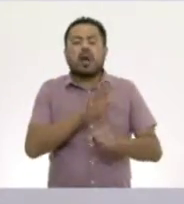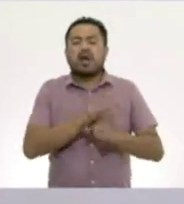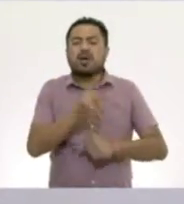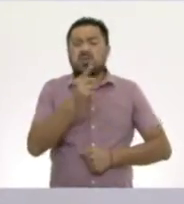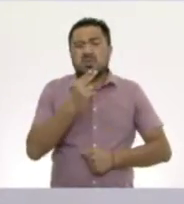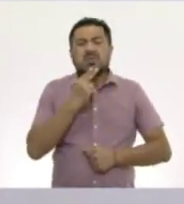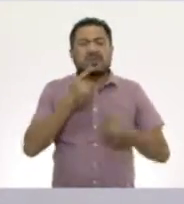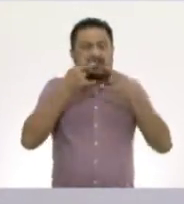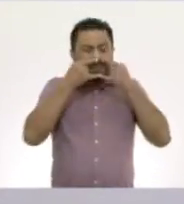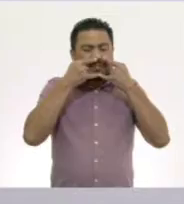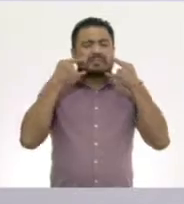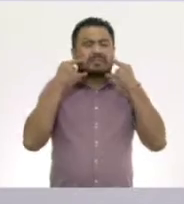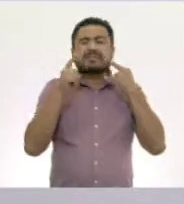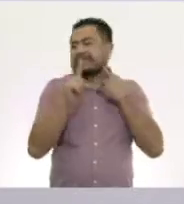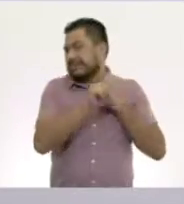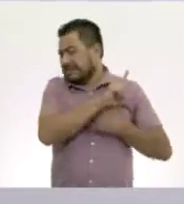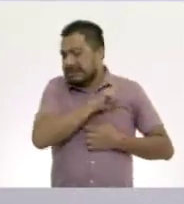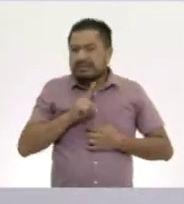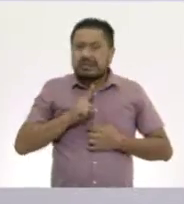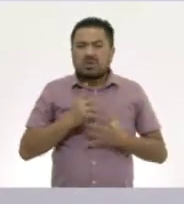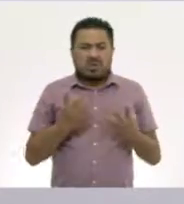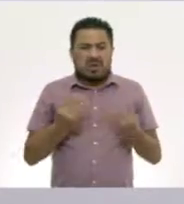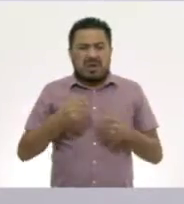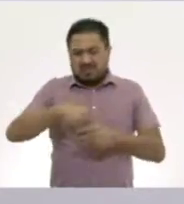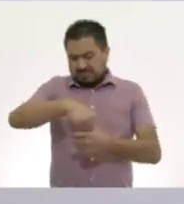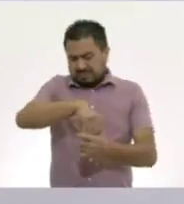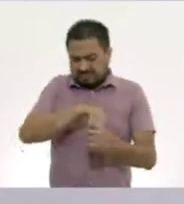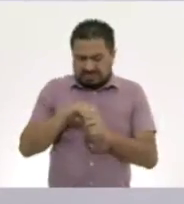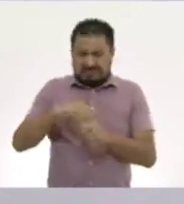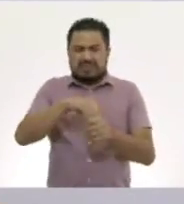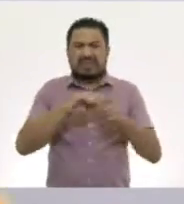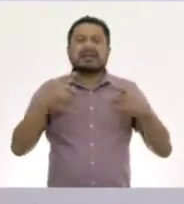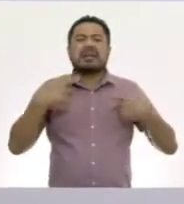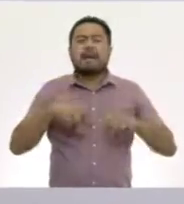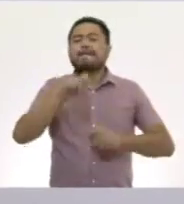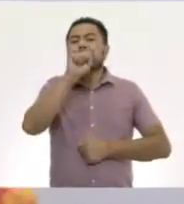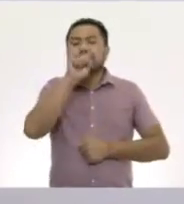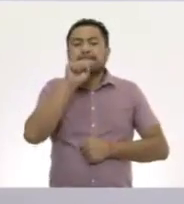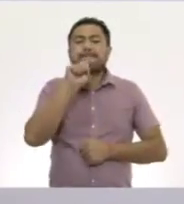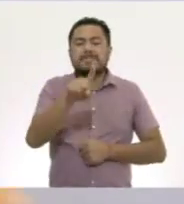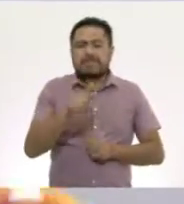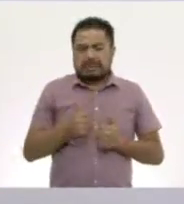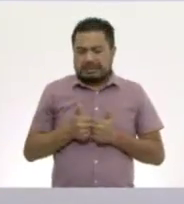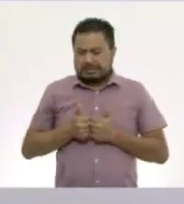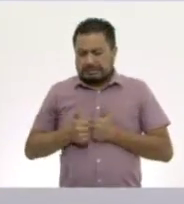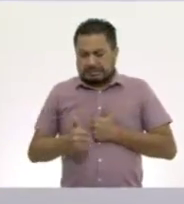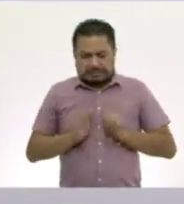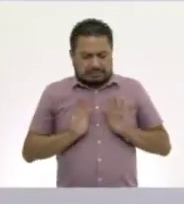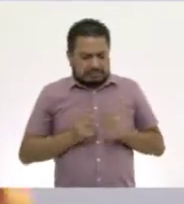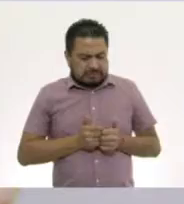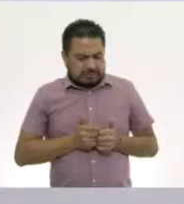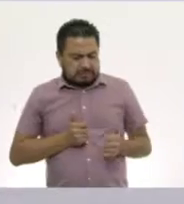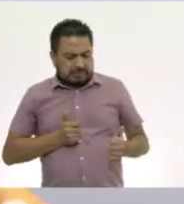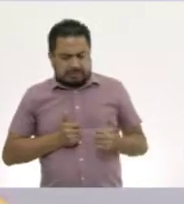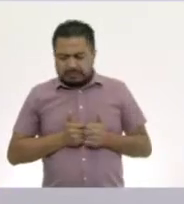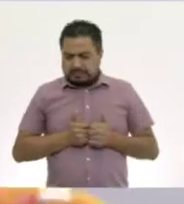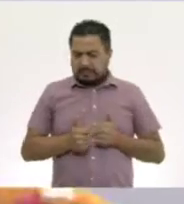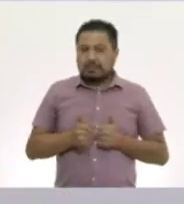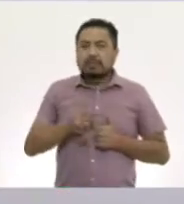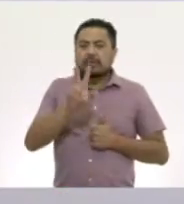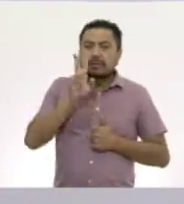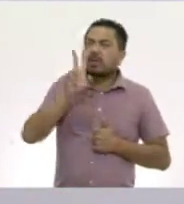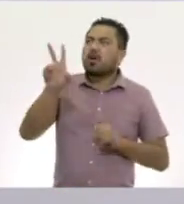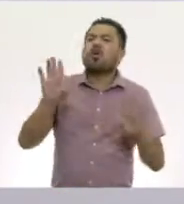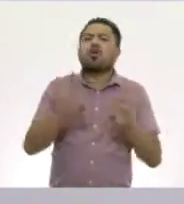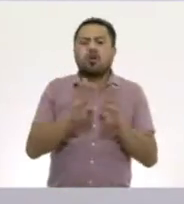el cubrebocas cuando haya mucha gente alrededor y también mantener la sana distancia. ¡Vamos a ver